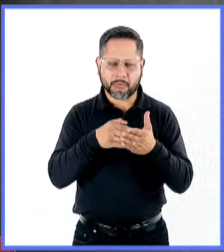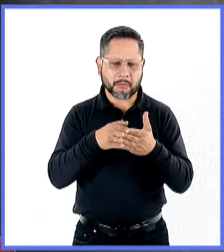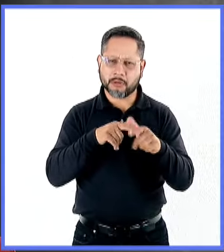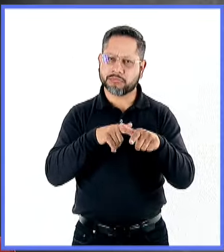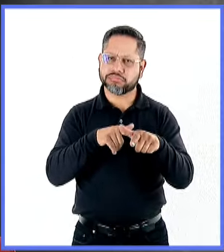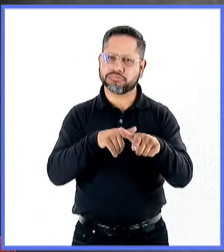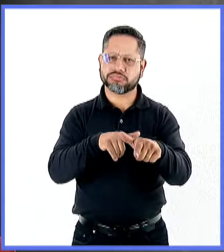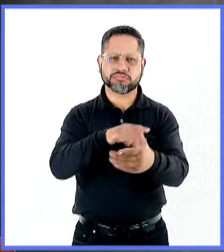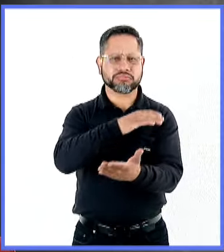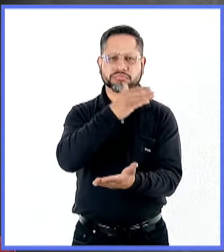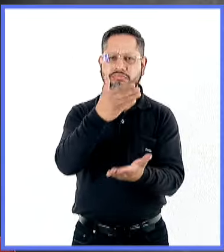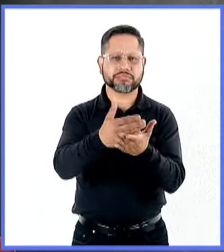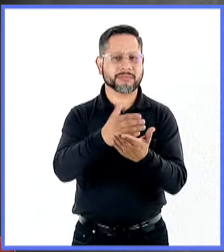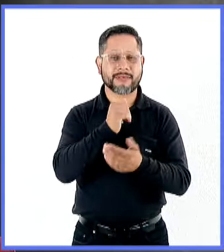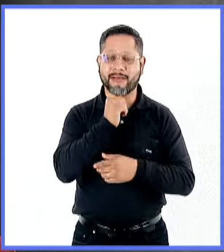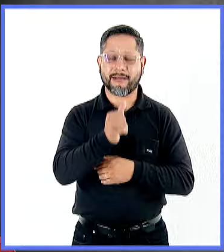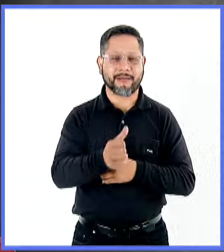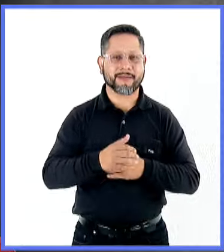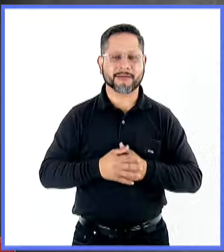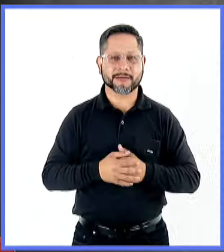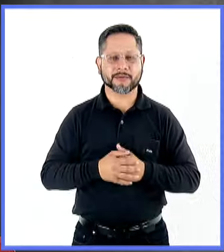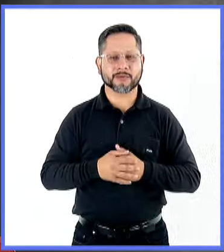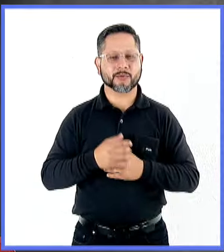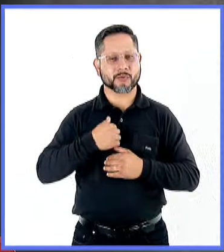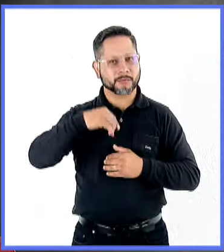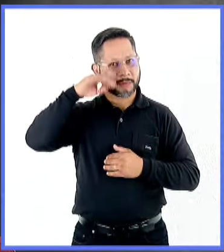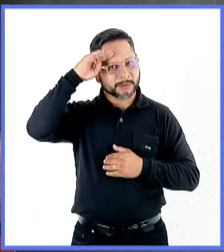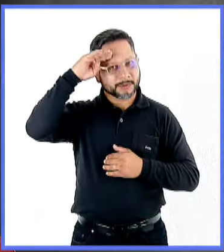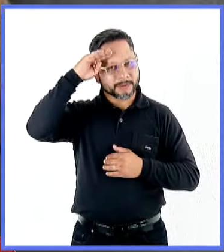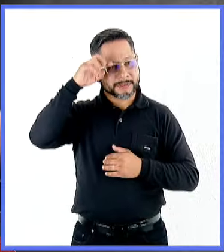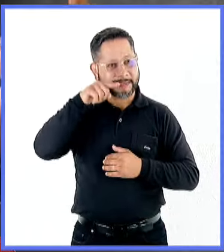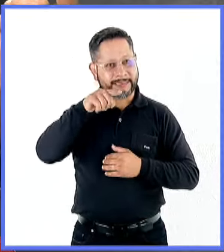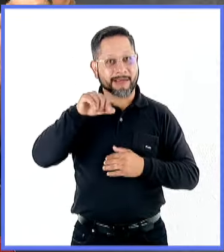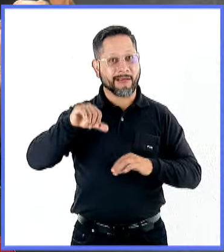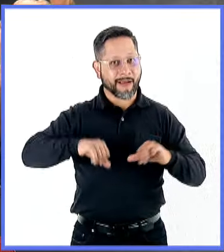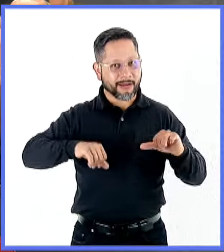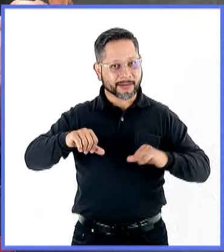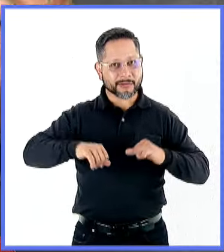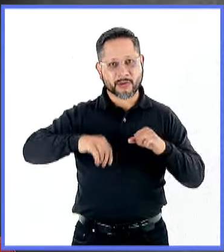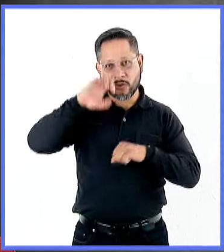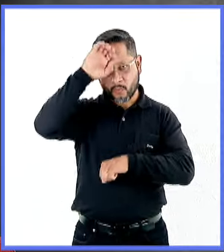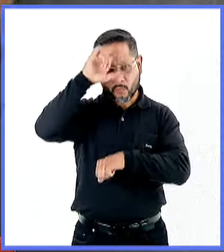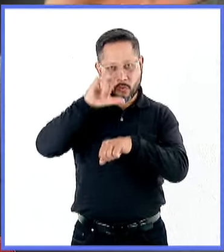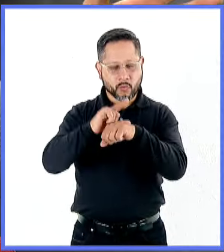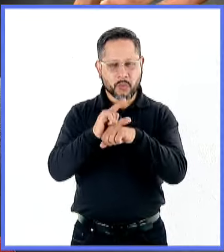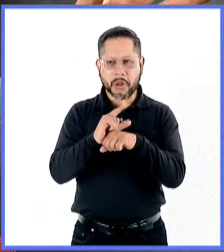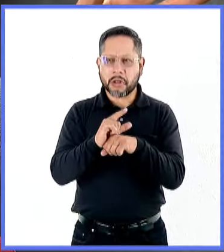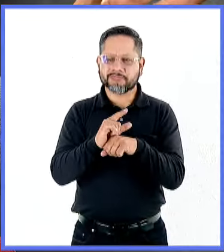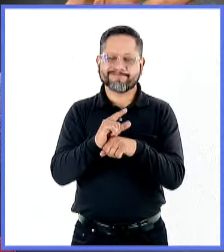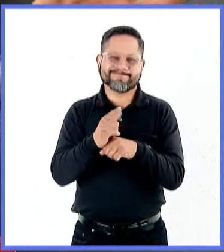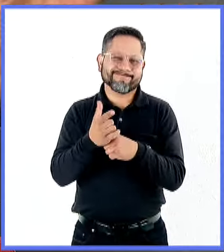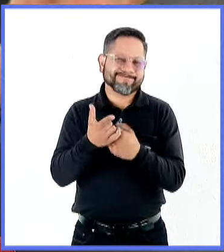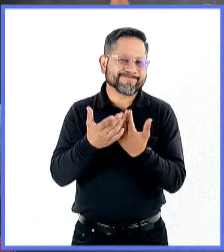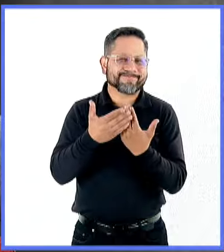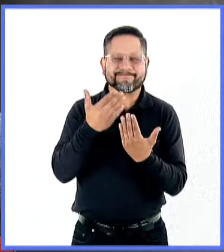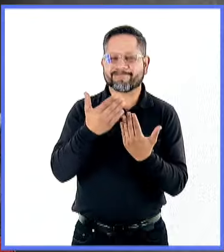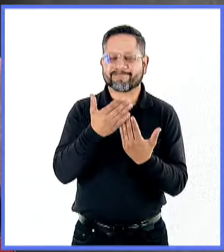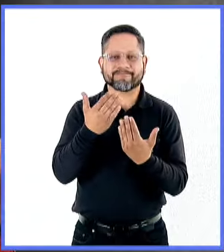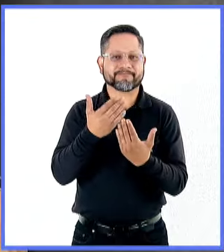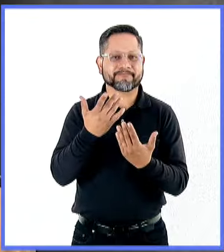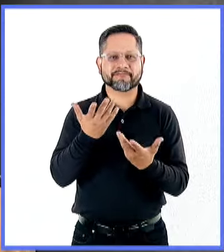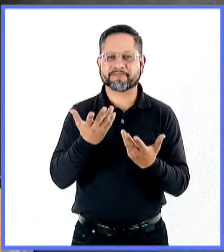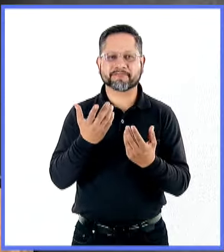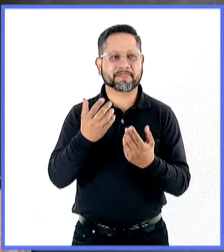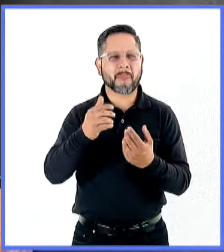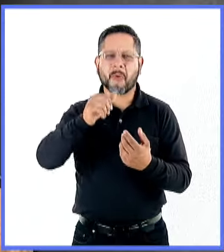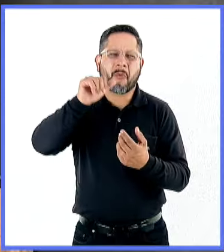y yo pienso que son muy pocas las actividades culturales, sobre todo, pero a final de cuentas casi de